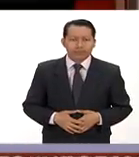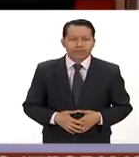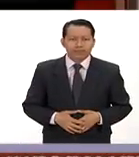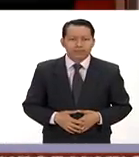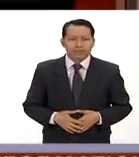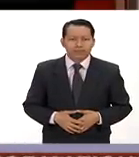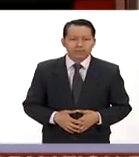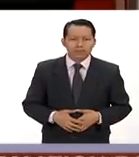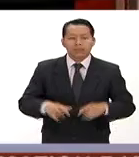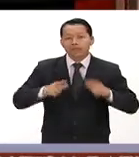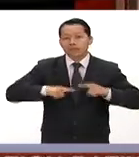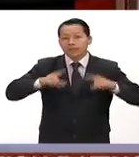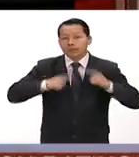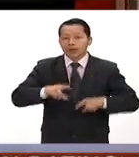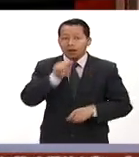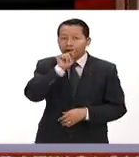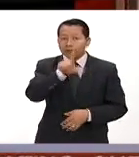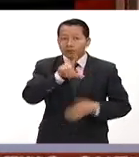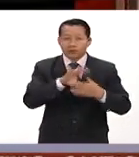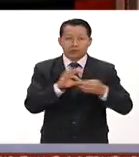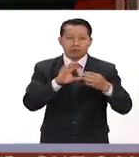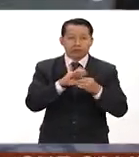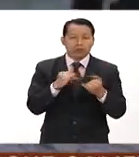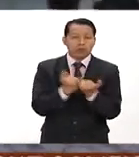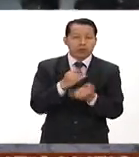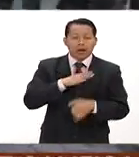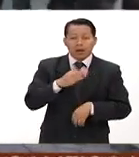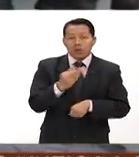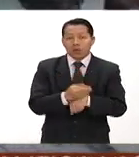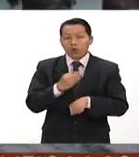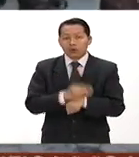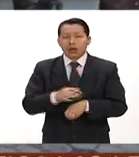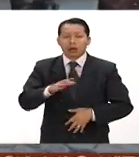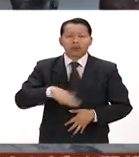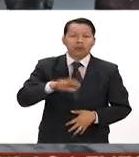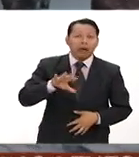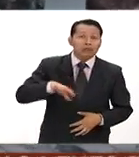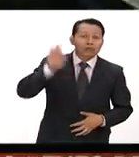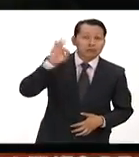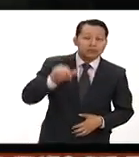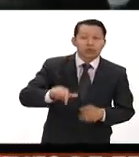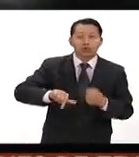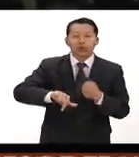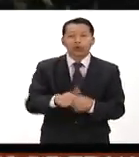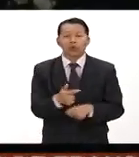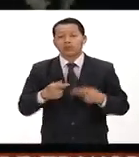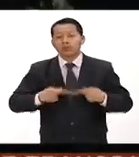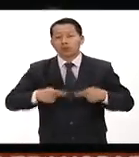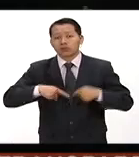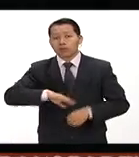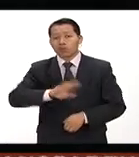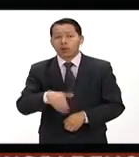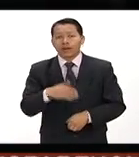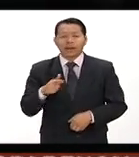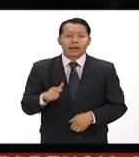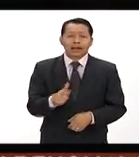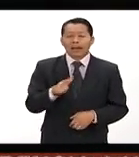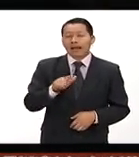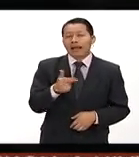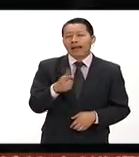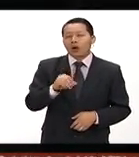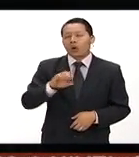La Fiscalía General de Jalisco informó que hasta el momento ha encontrado 12 cadáveres en aguas del lago de Chapala. Otra